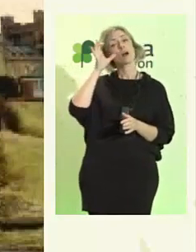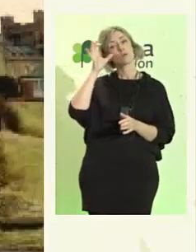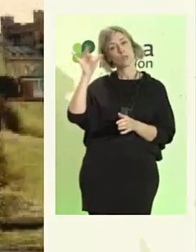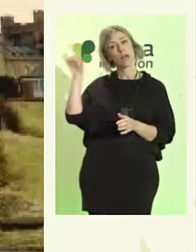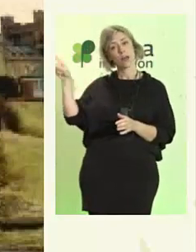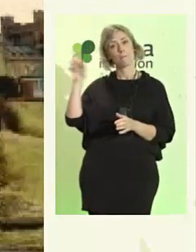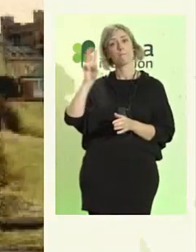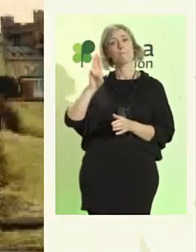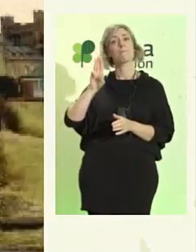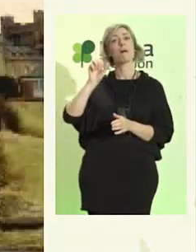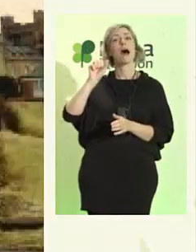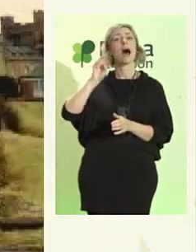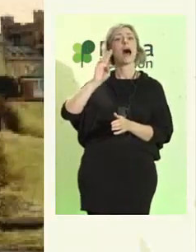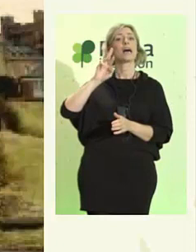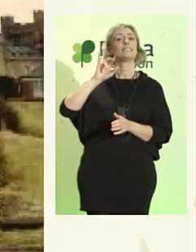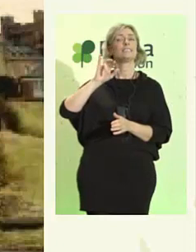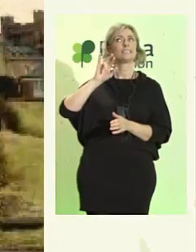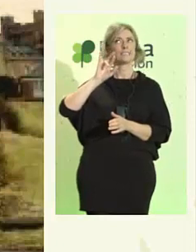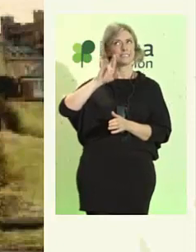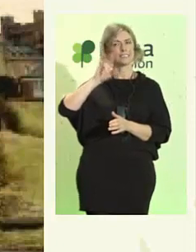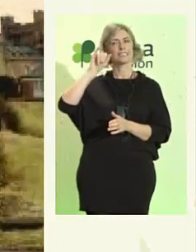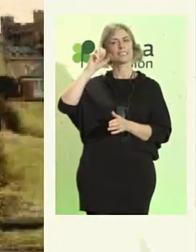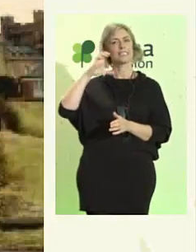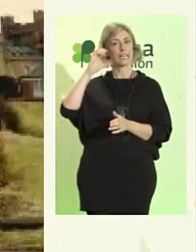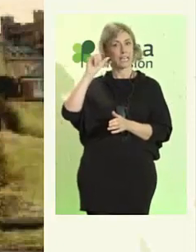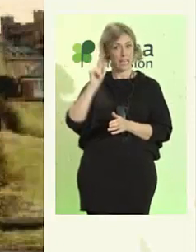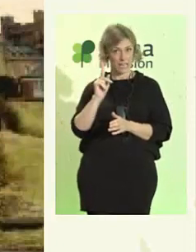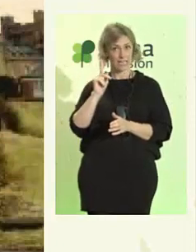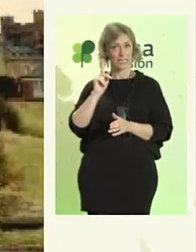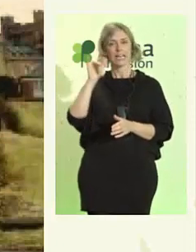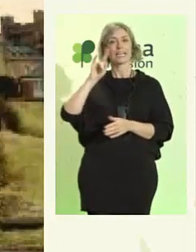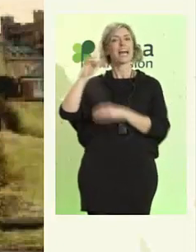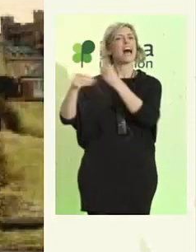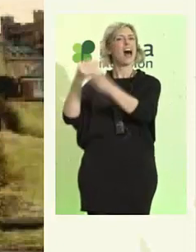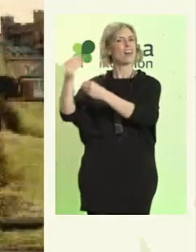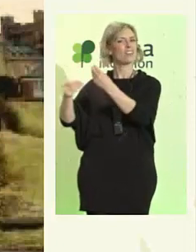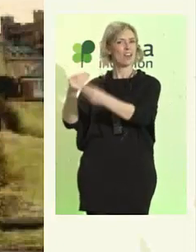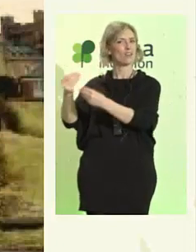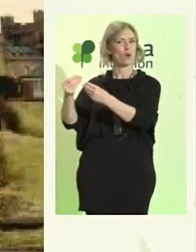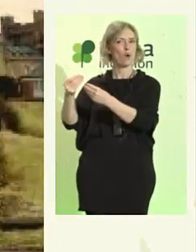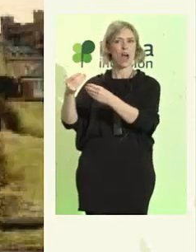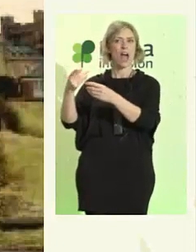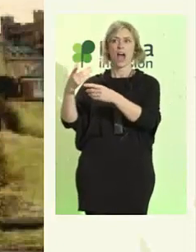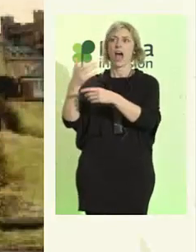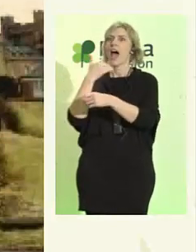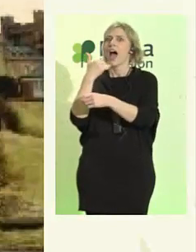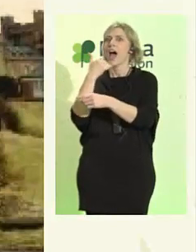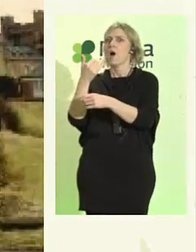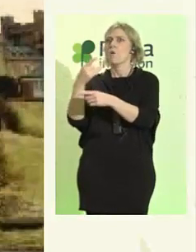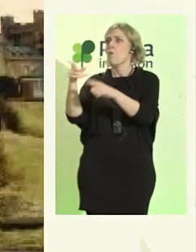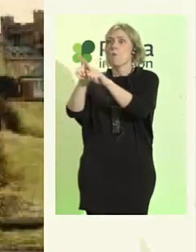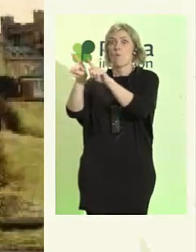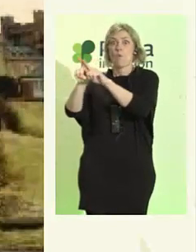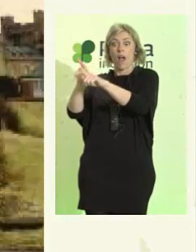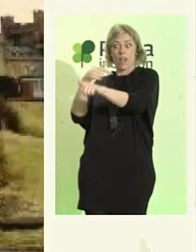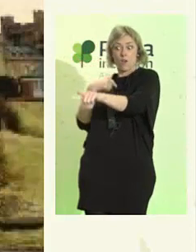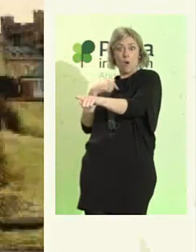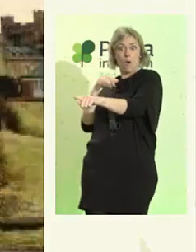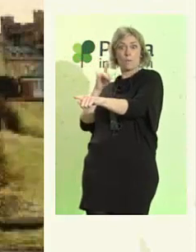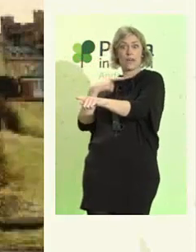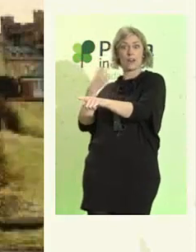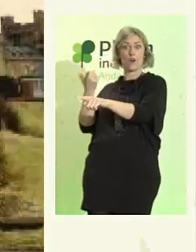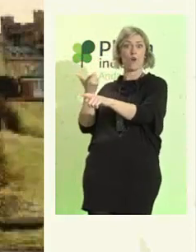curiosamente estaba haciendo algo muy similar a lo que yo estaba haciendo aquí, en el otro lado del charco.